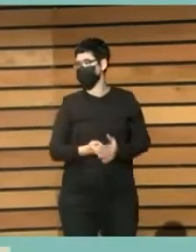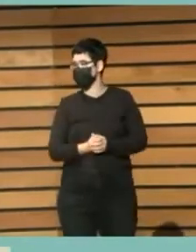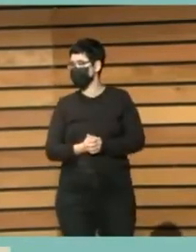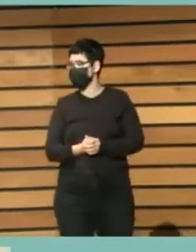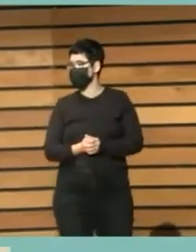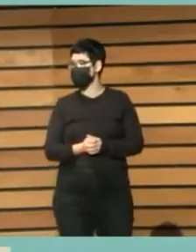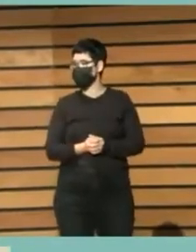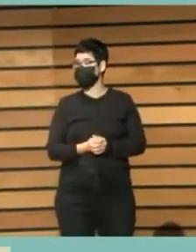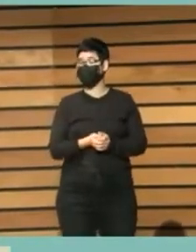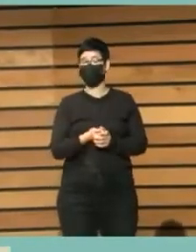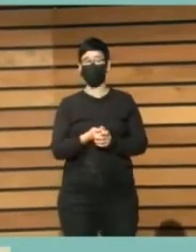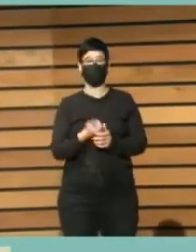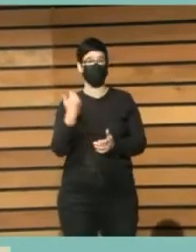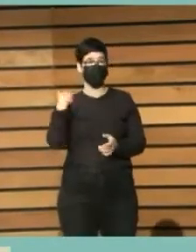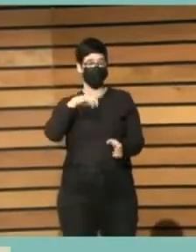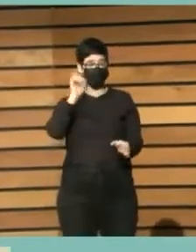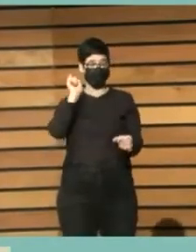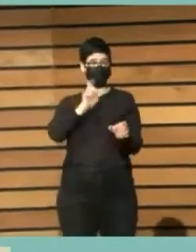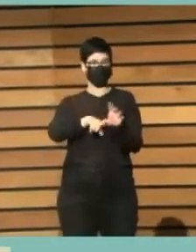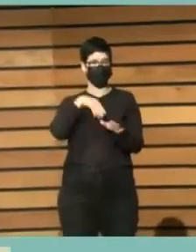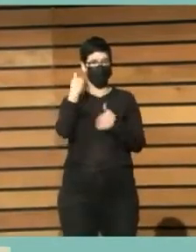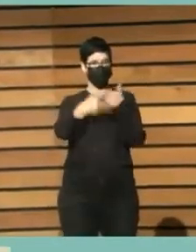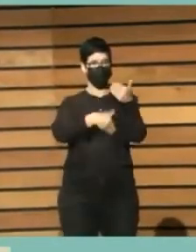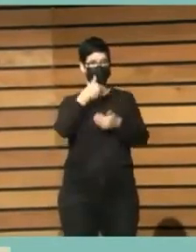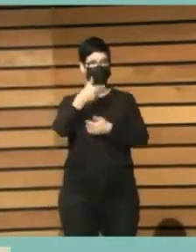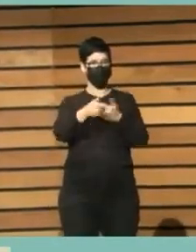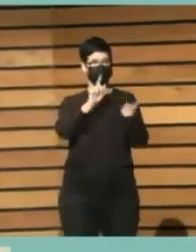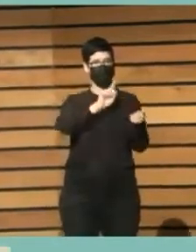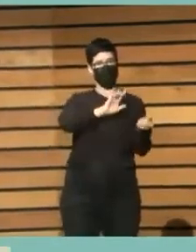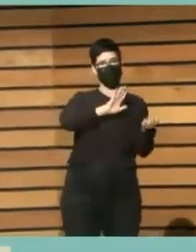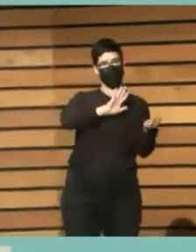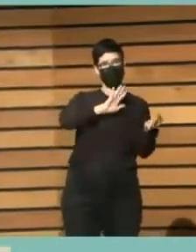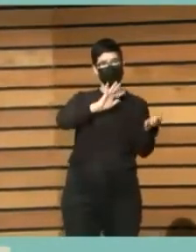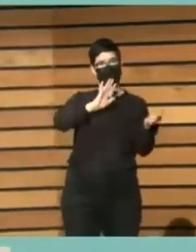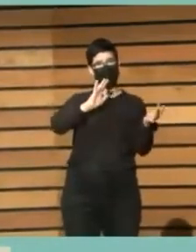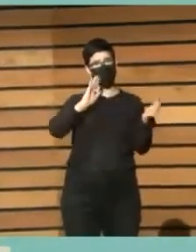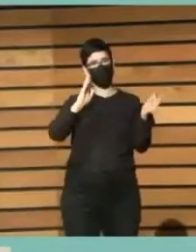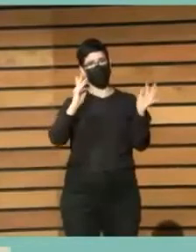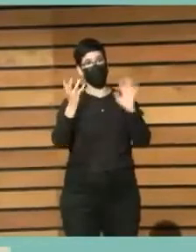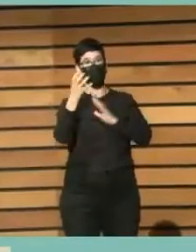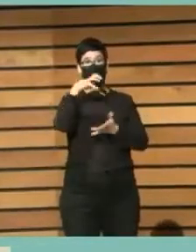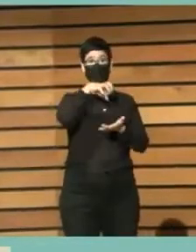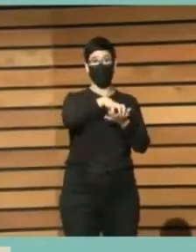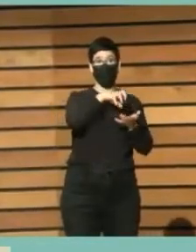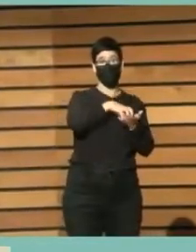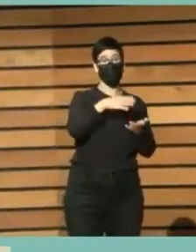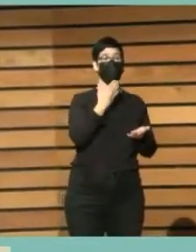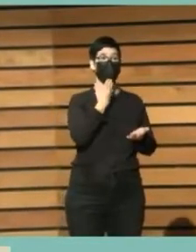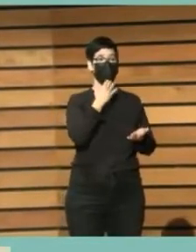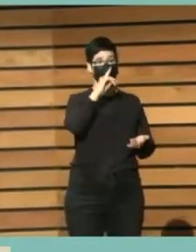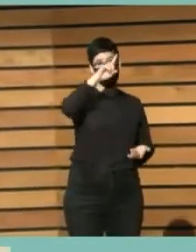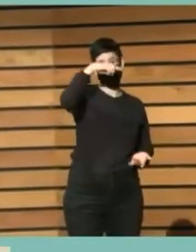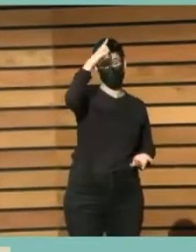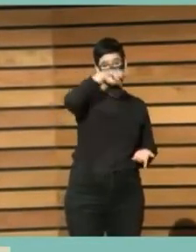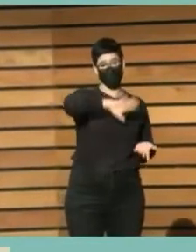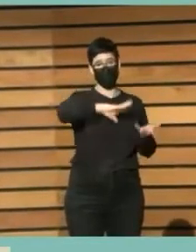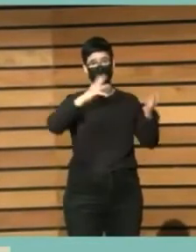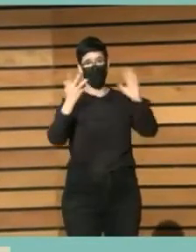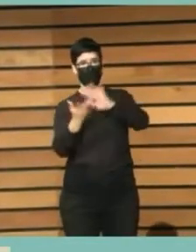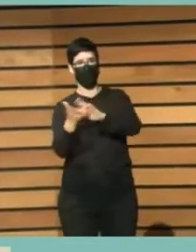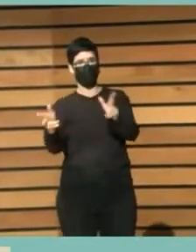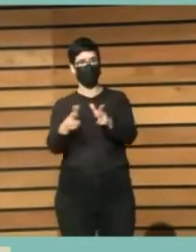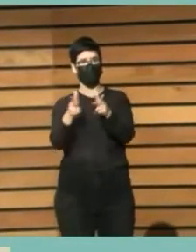Inmersos en este proceso de tránsito de un ser, un centro de ocio y cultura a ser un centro de sociedad y cultura